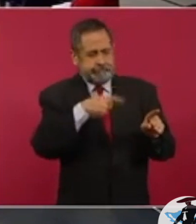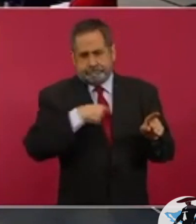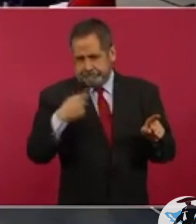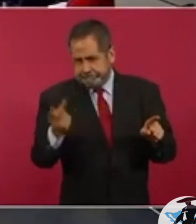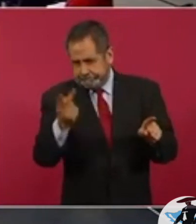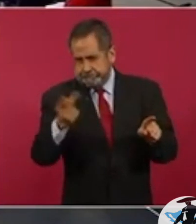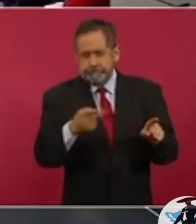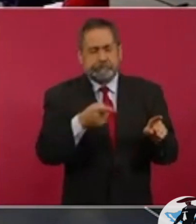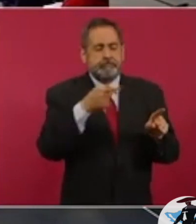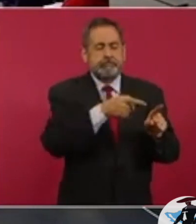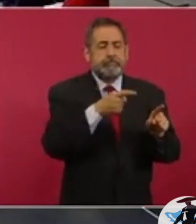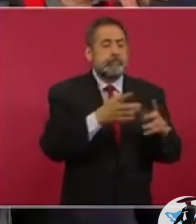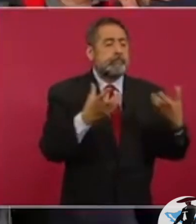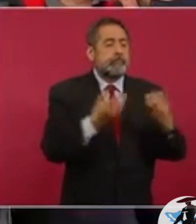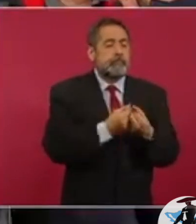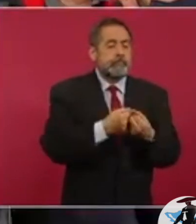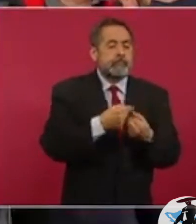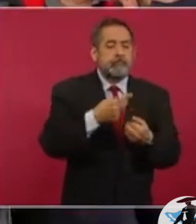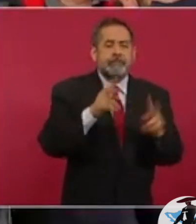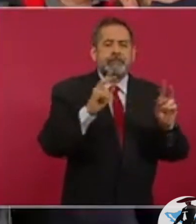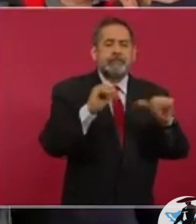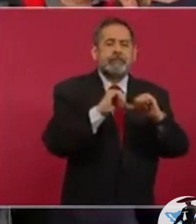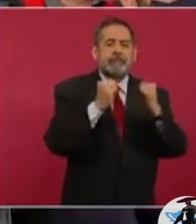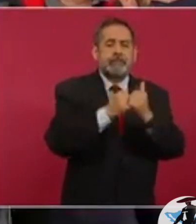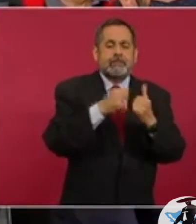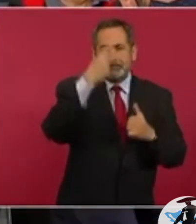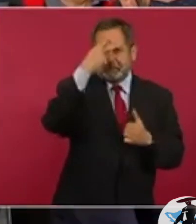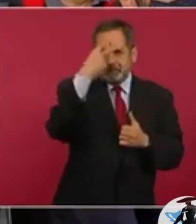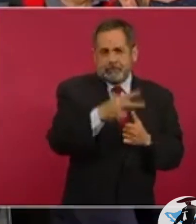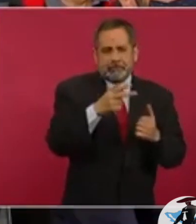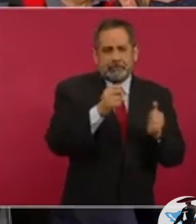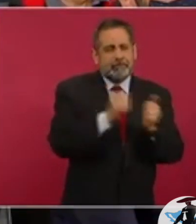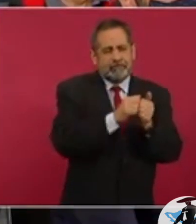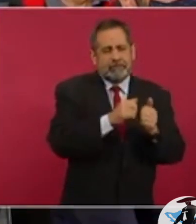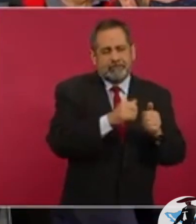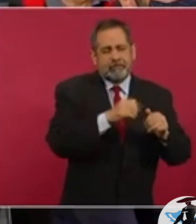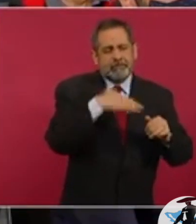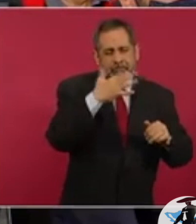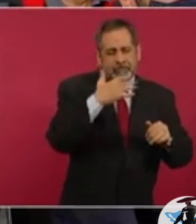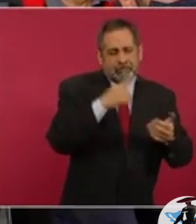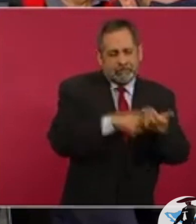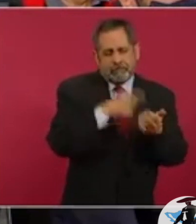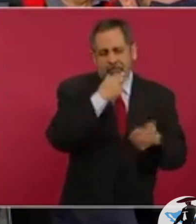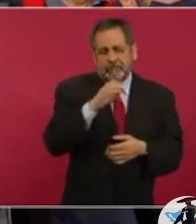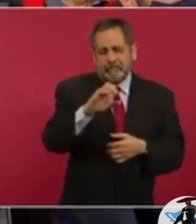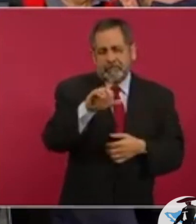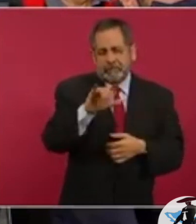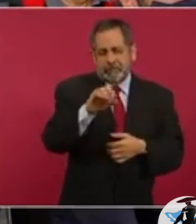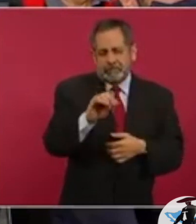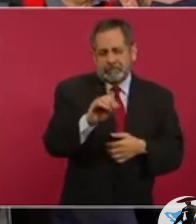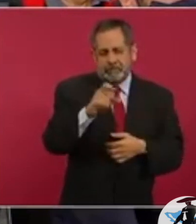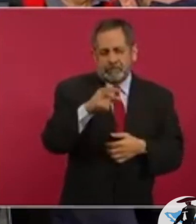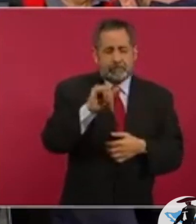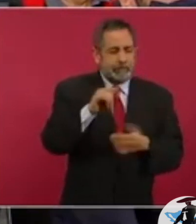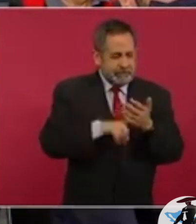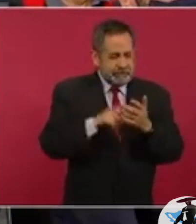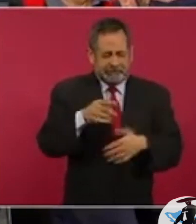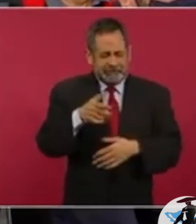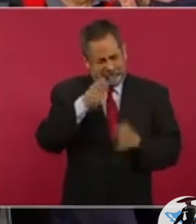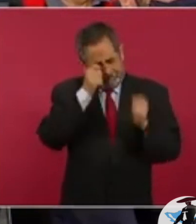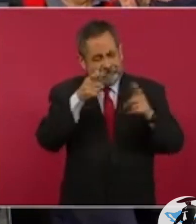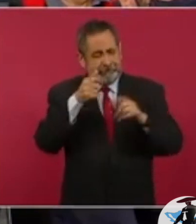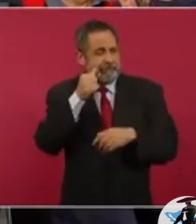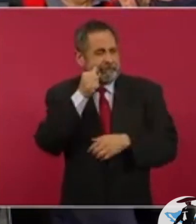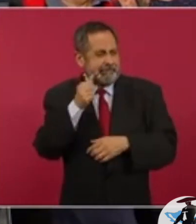pregunta. mexicanos contra la corrupción, que es de Claudio X, que bueno, pues ya lo sabemos, pero nos llama la atención, por ejemplo, que hace seis días